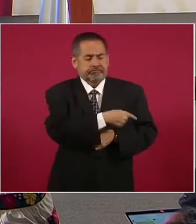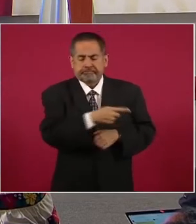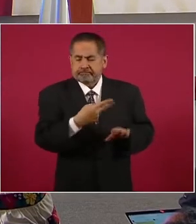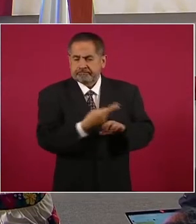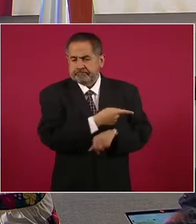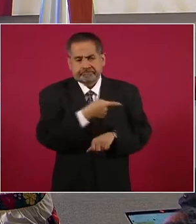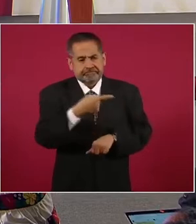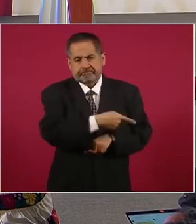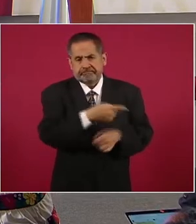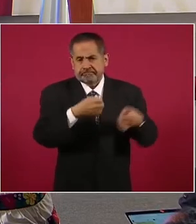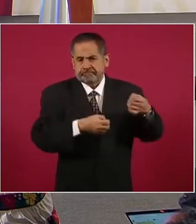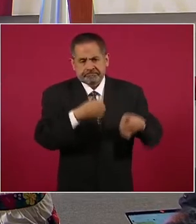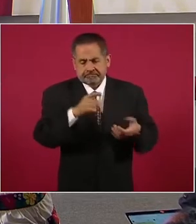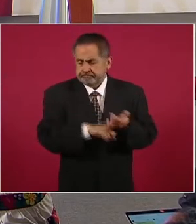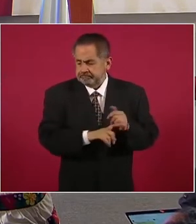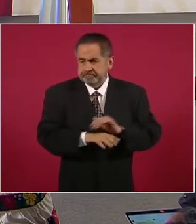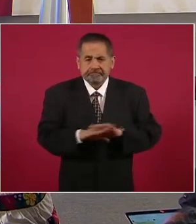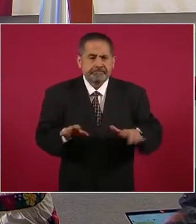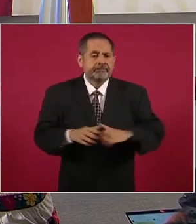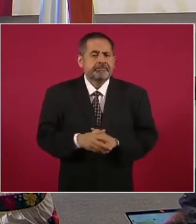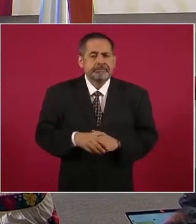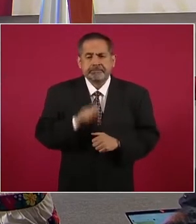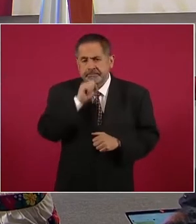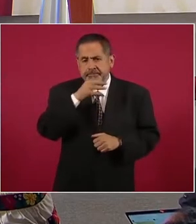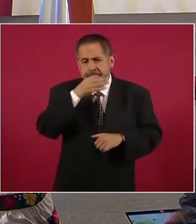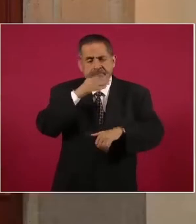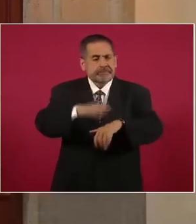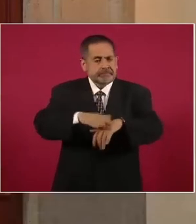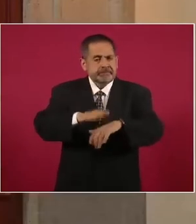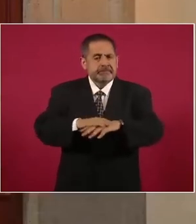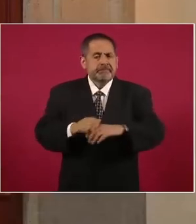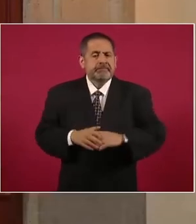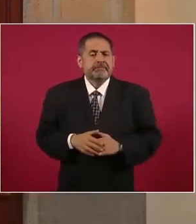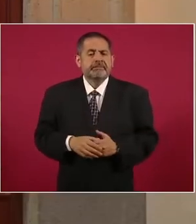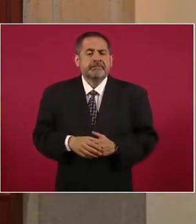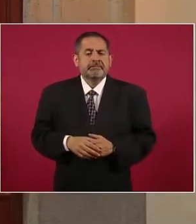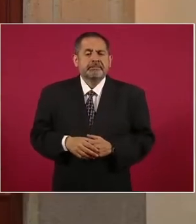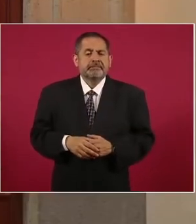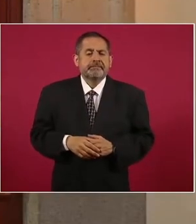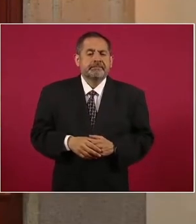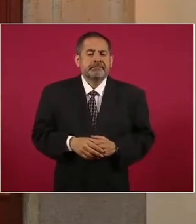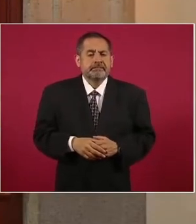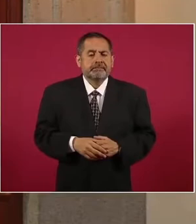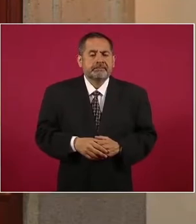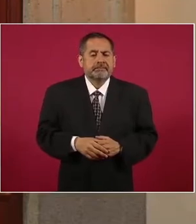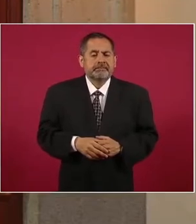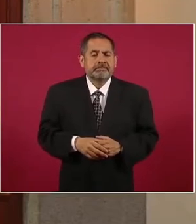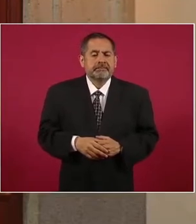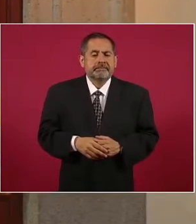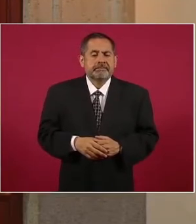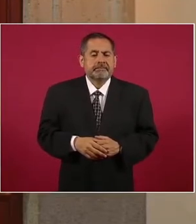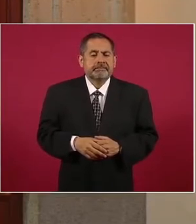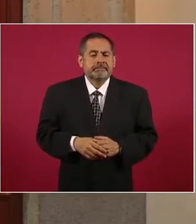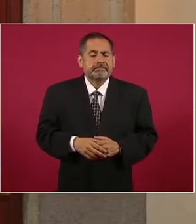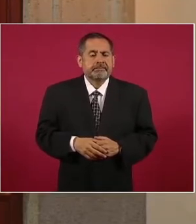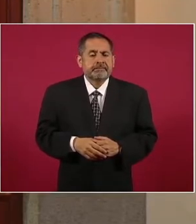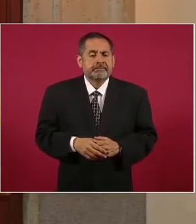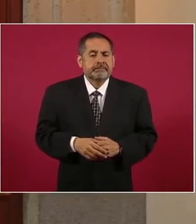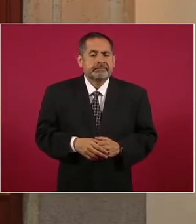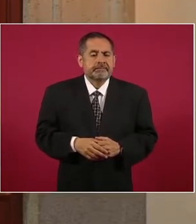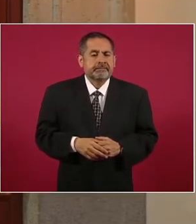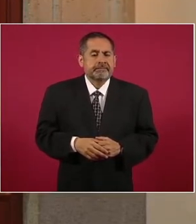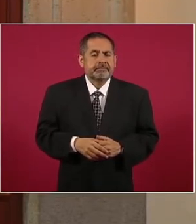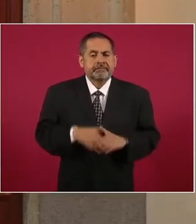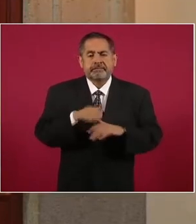de procesos penales. Informar también con